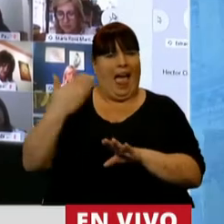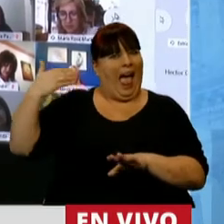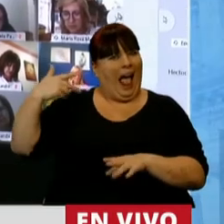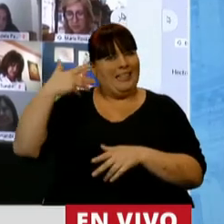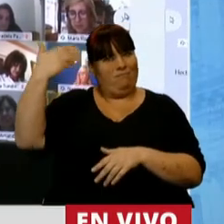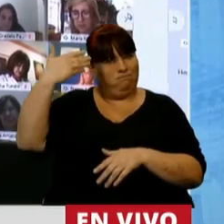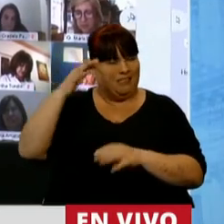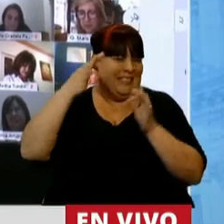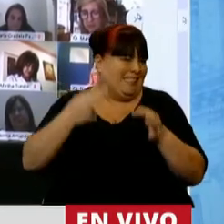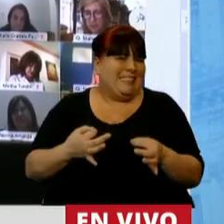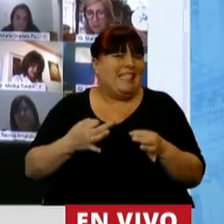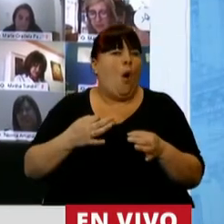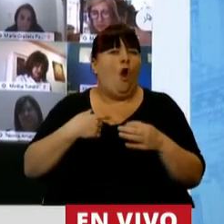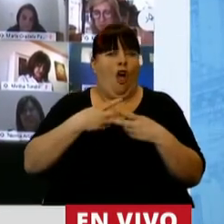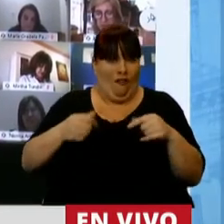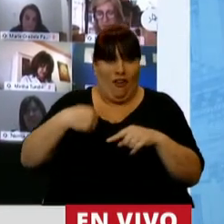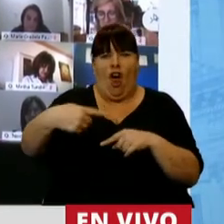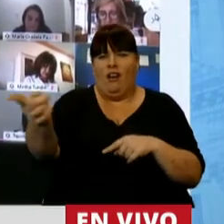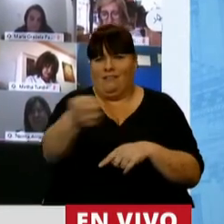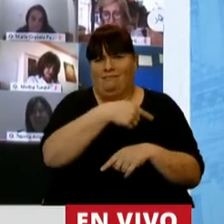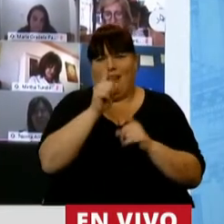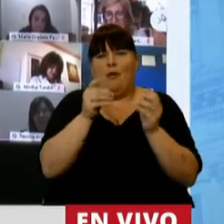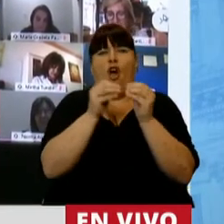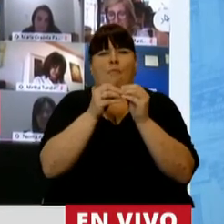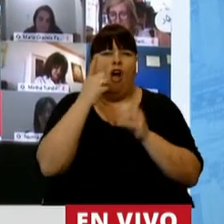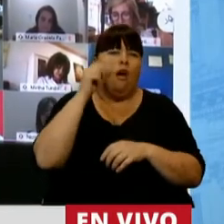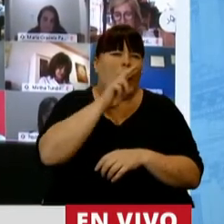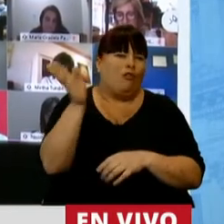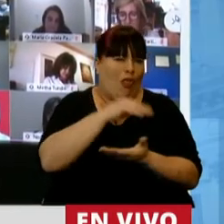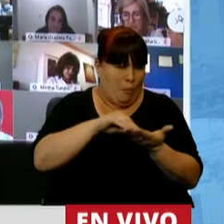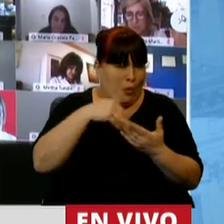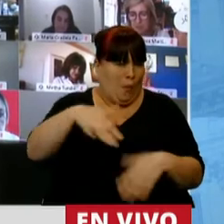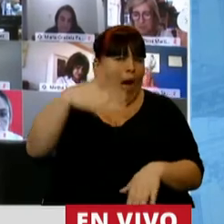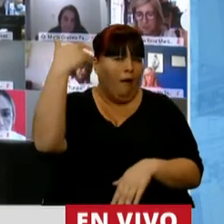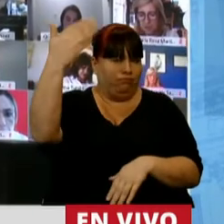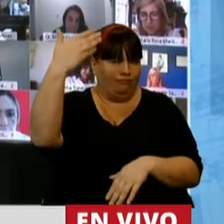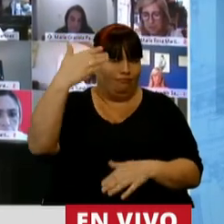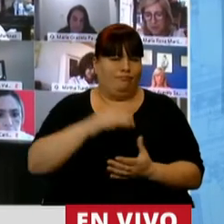antecedido, y seguramente habrá otros compañeras y compañeros que se expresarán